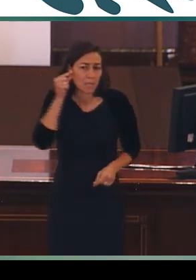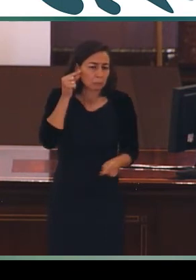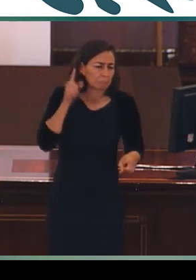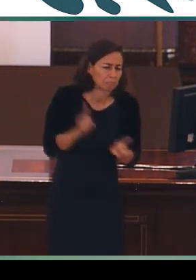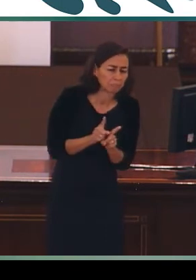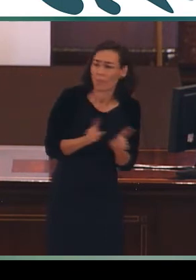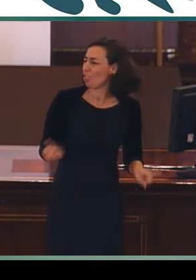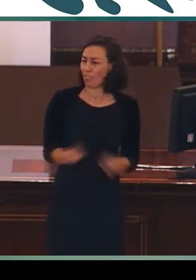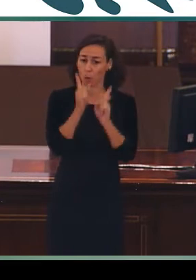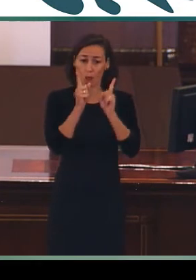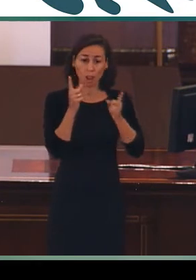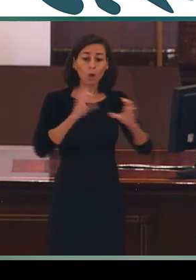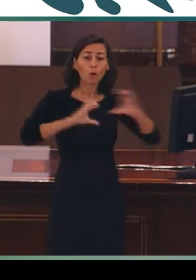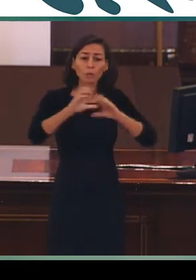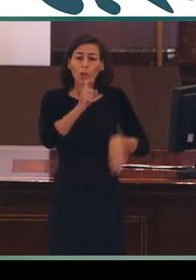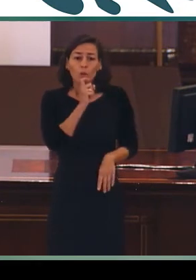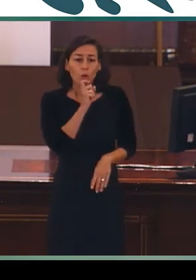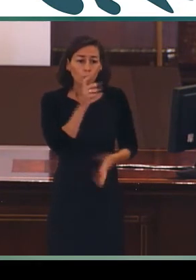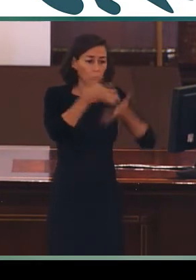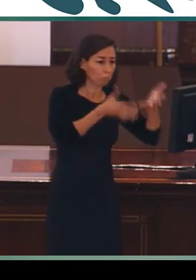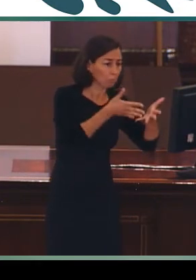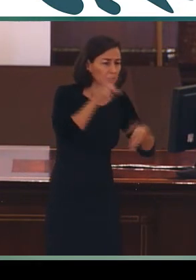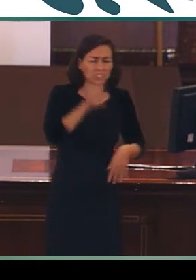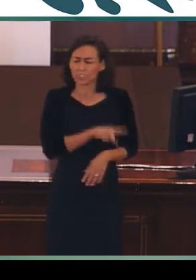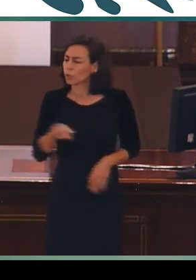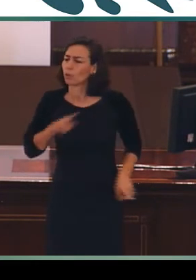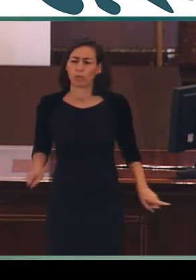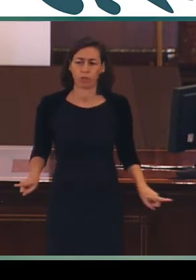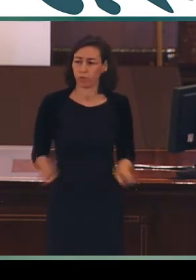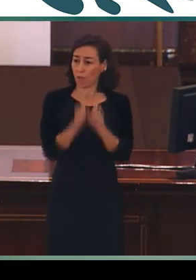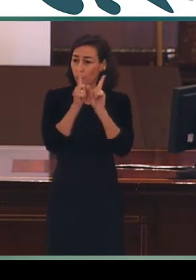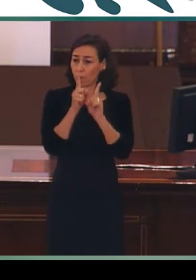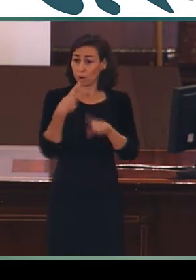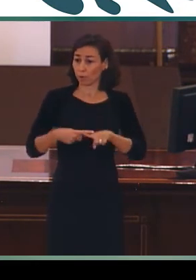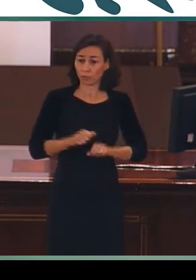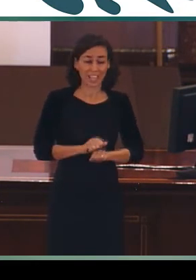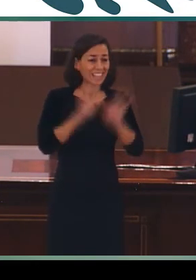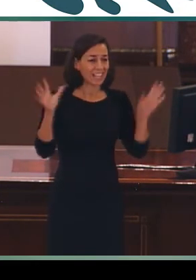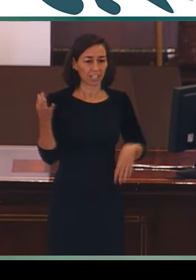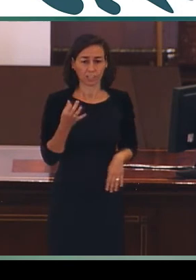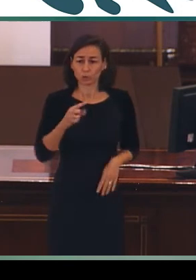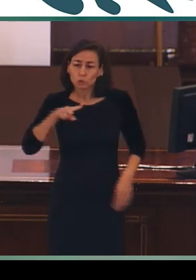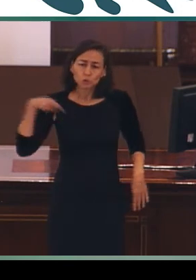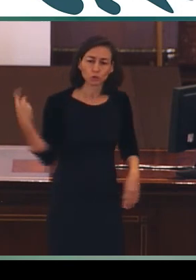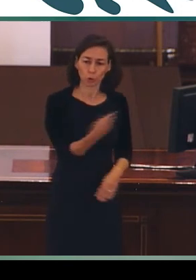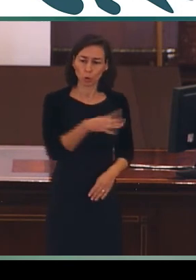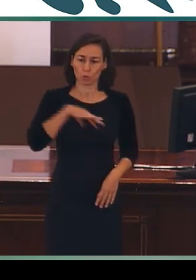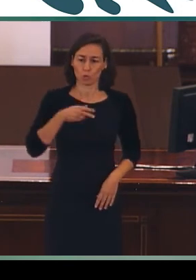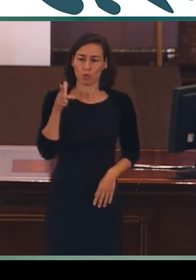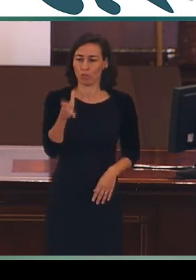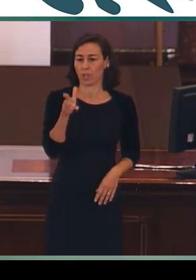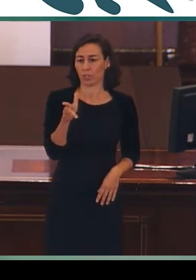comunicamos por lengua de signos o no una cosa debemos tener clara todos debemos poder ejercer nuestros derechos